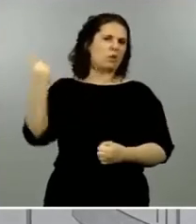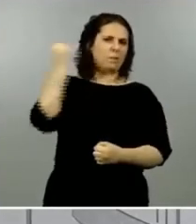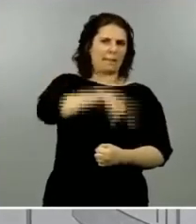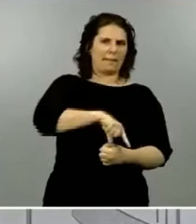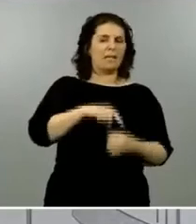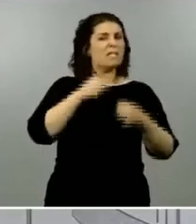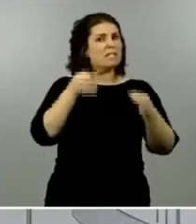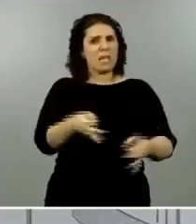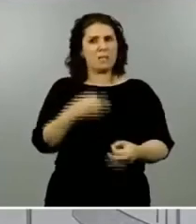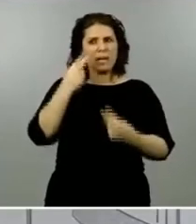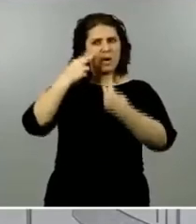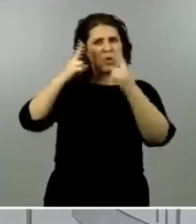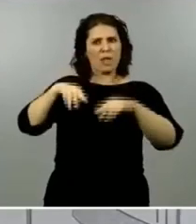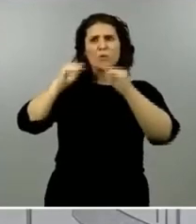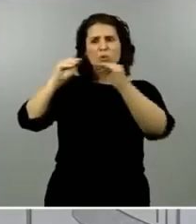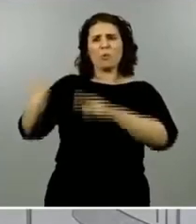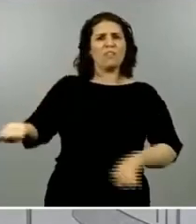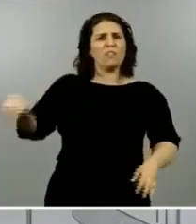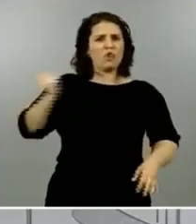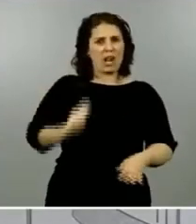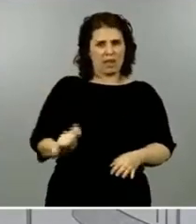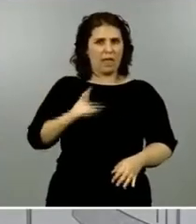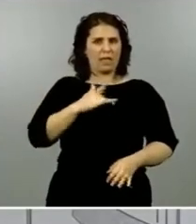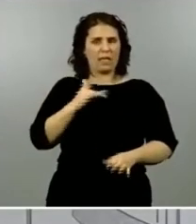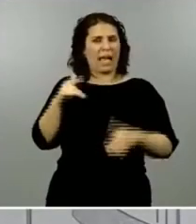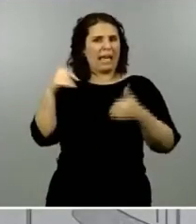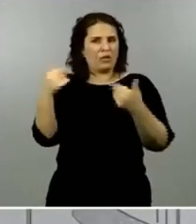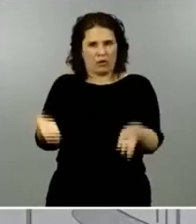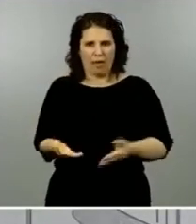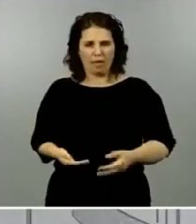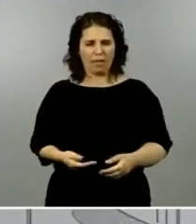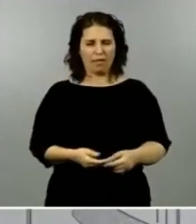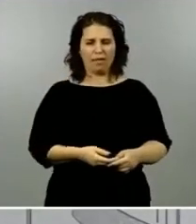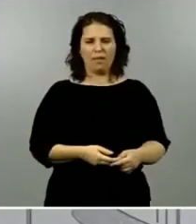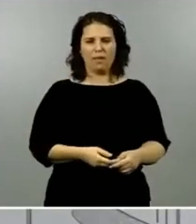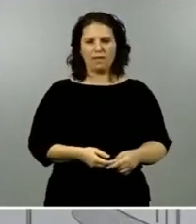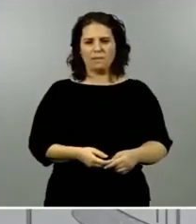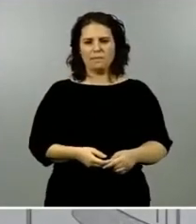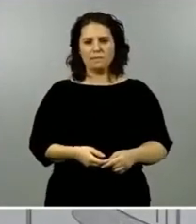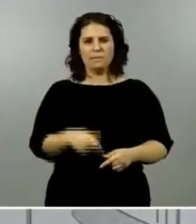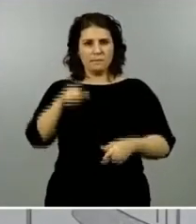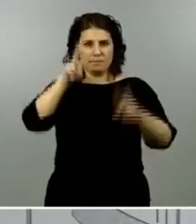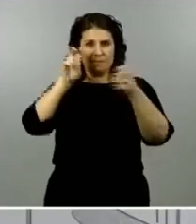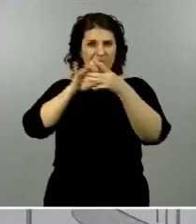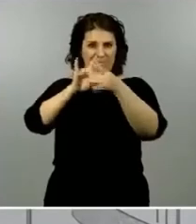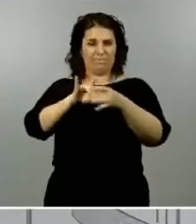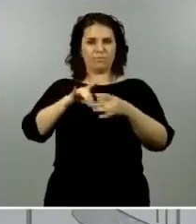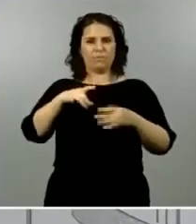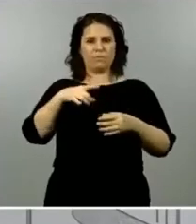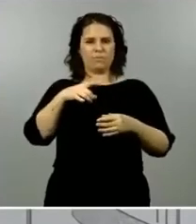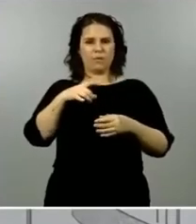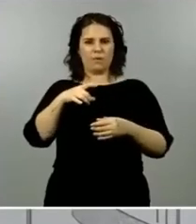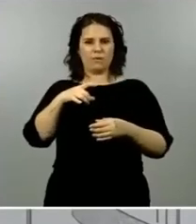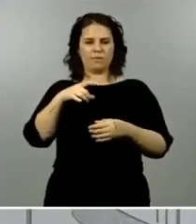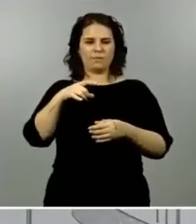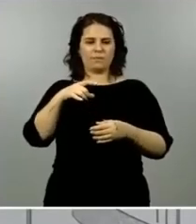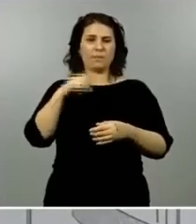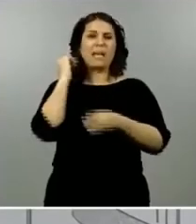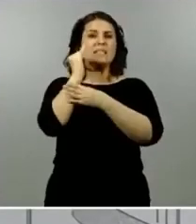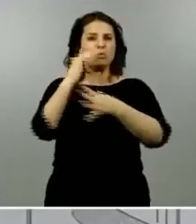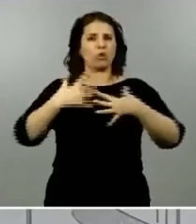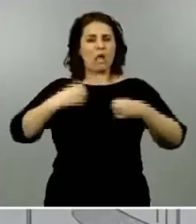profesionalidad y generosidad he de decirle en relación con esta cuestión que el Instituto de Salud Carlos III pues ha elaborado un informe